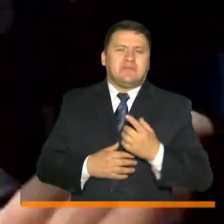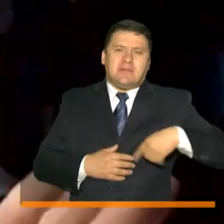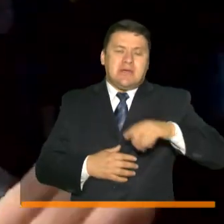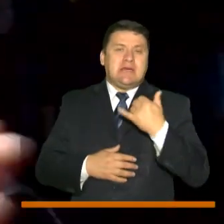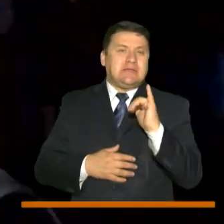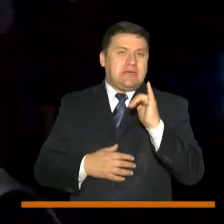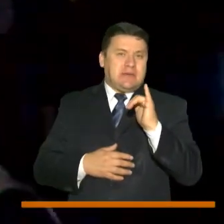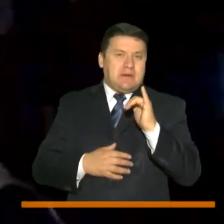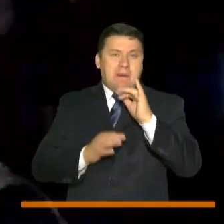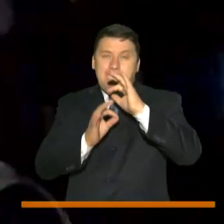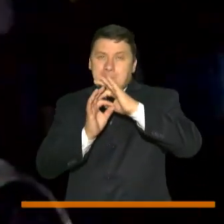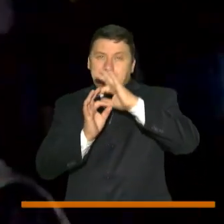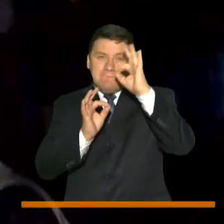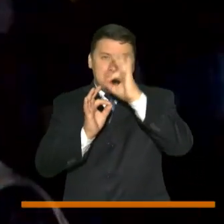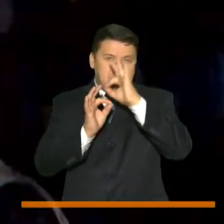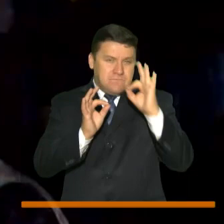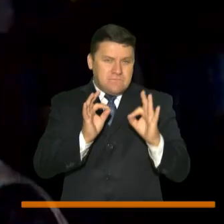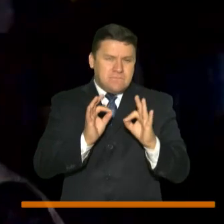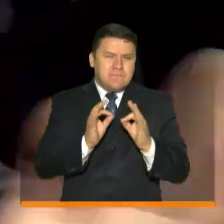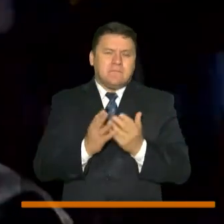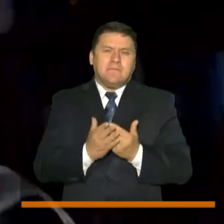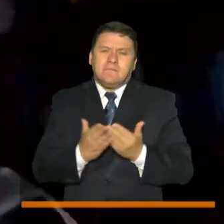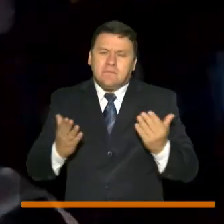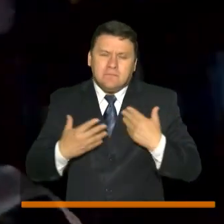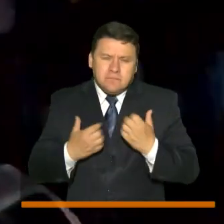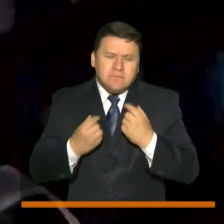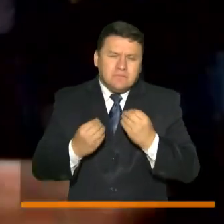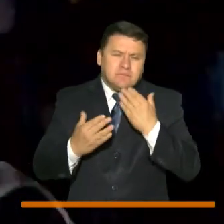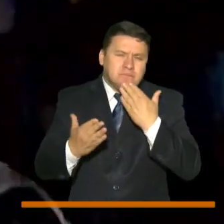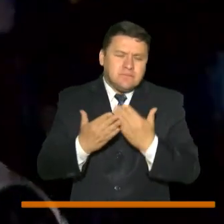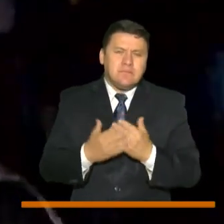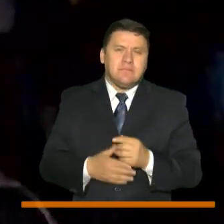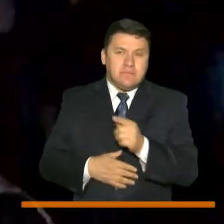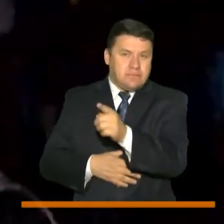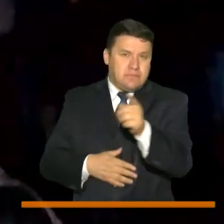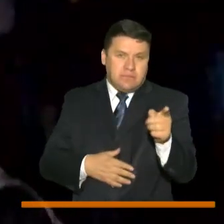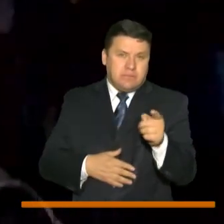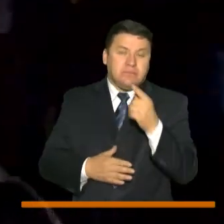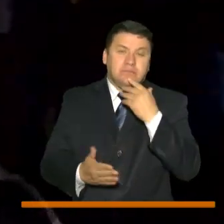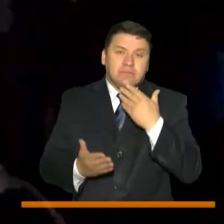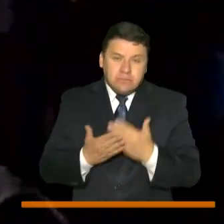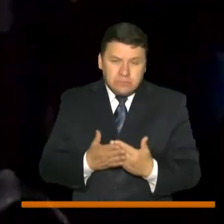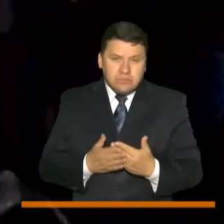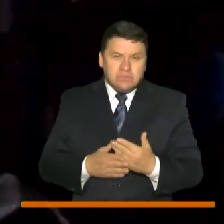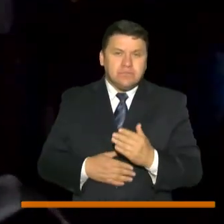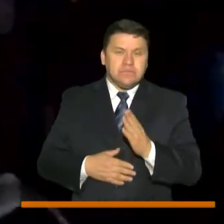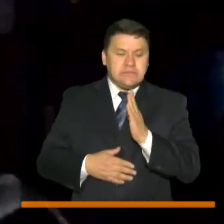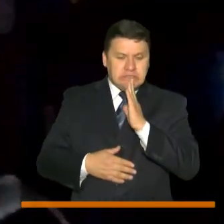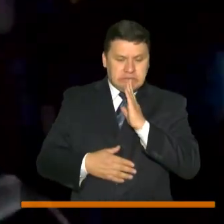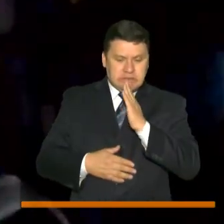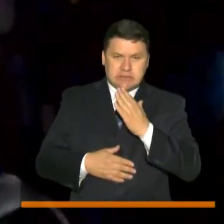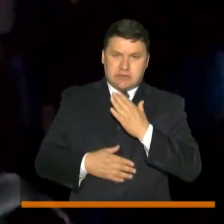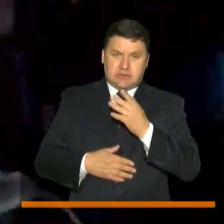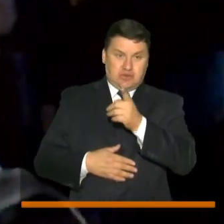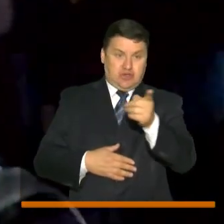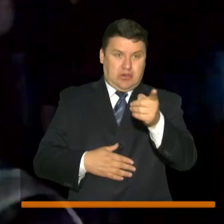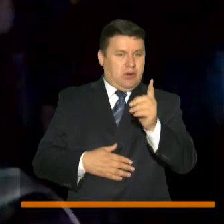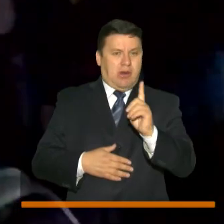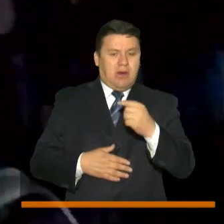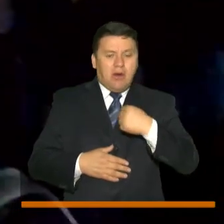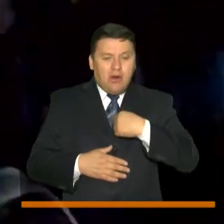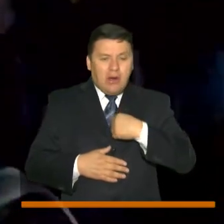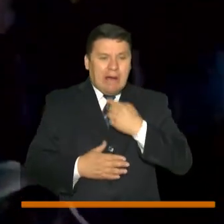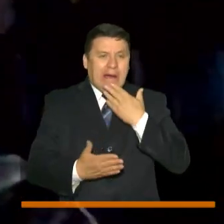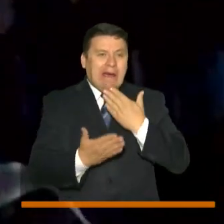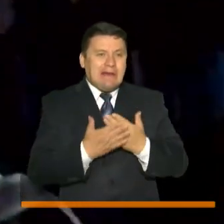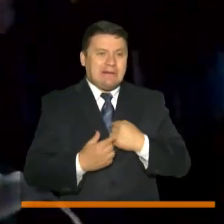llega a todas las regiones y una cosa que les queremos agradecer ustedes nos agradecen no somos nosotros los que les agradecemos porque